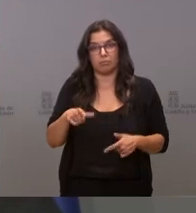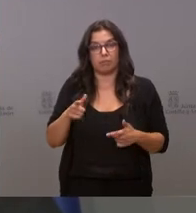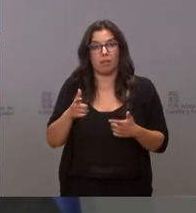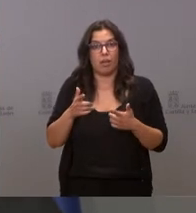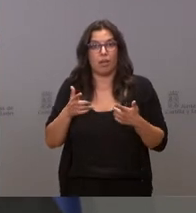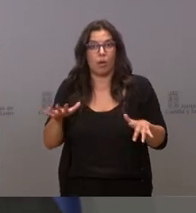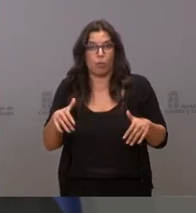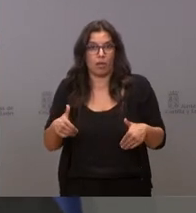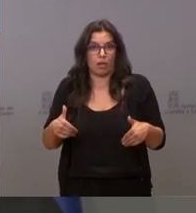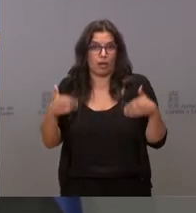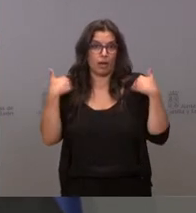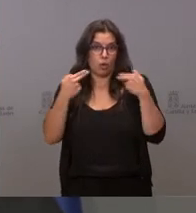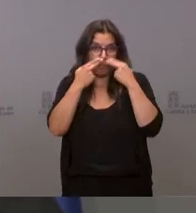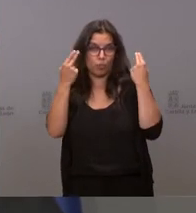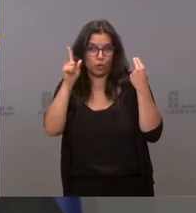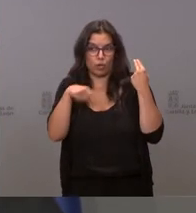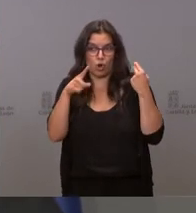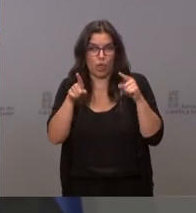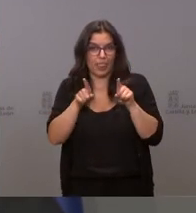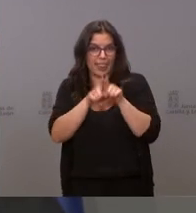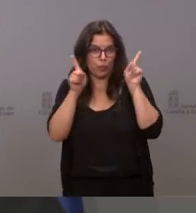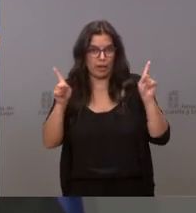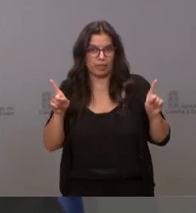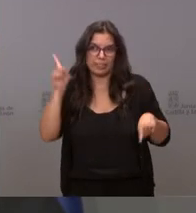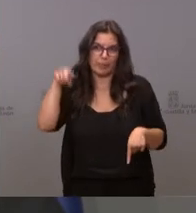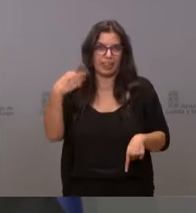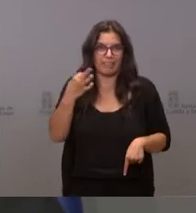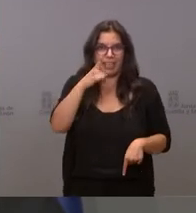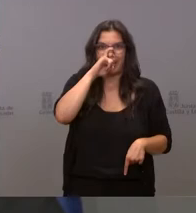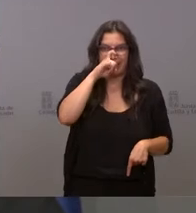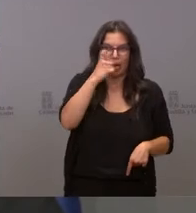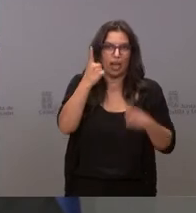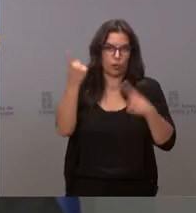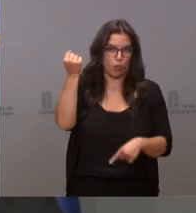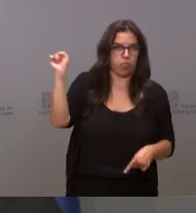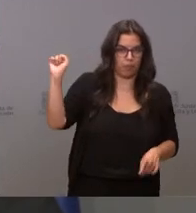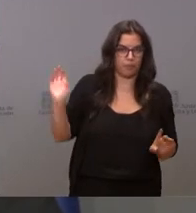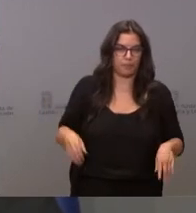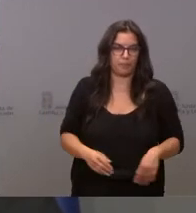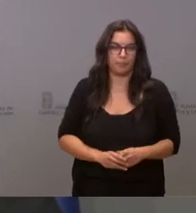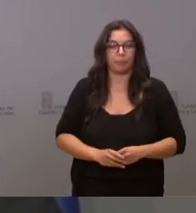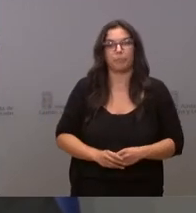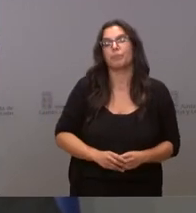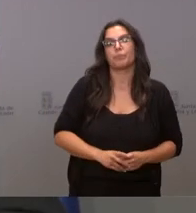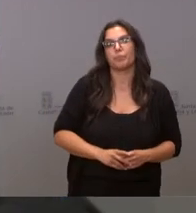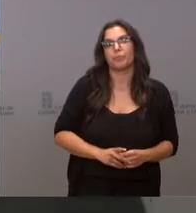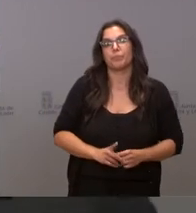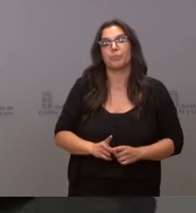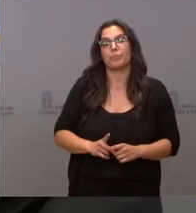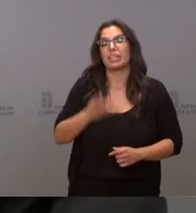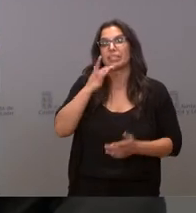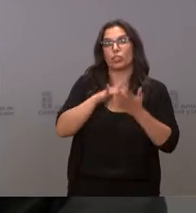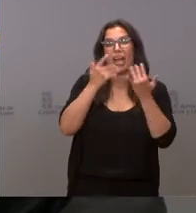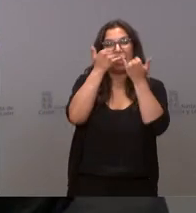público o no. Eso también conviene recordar. En el caso de eventos